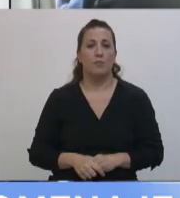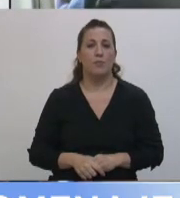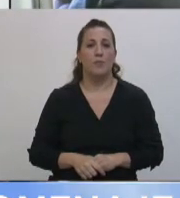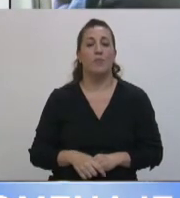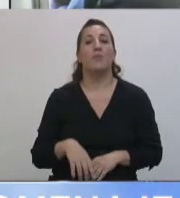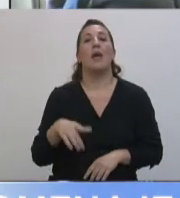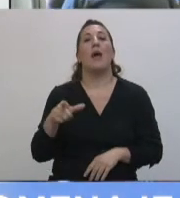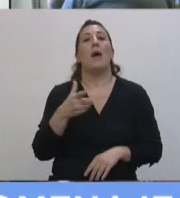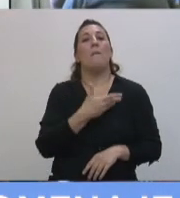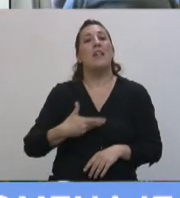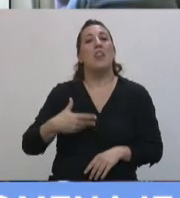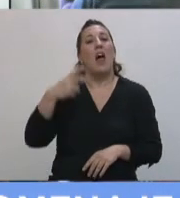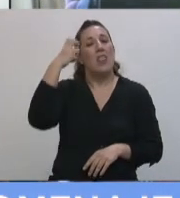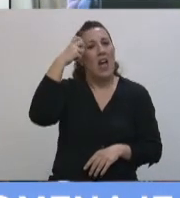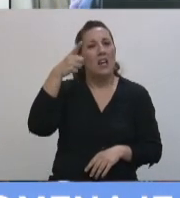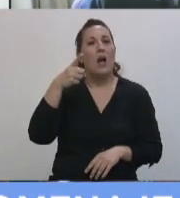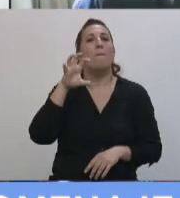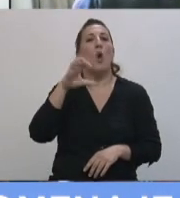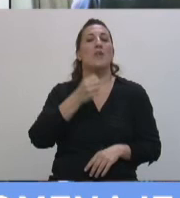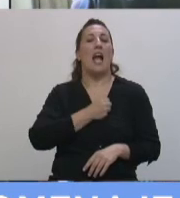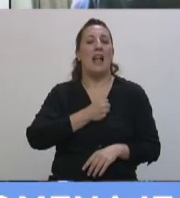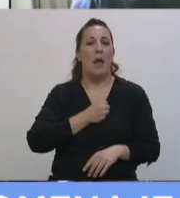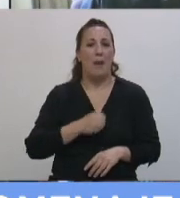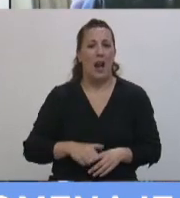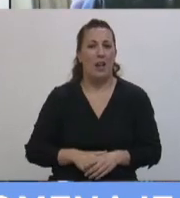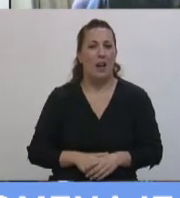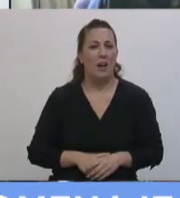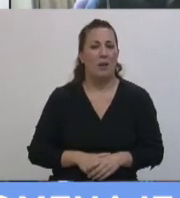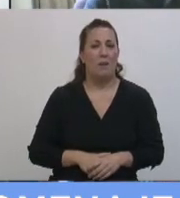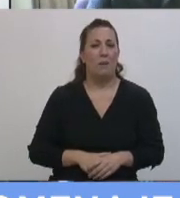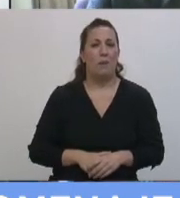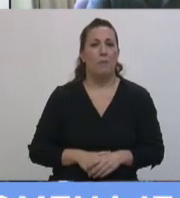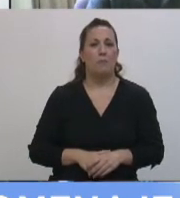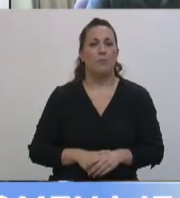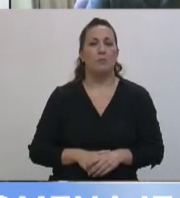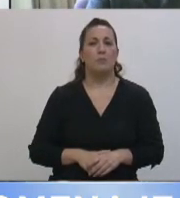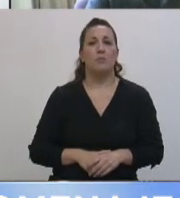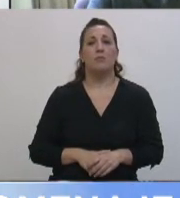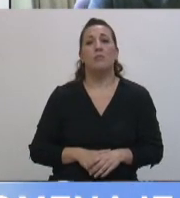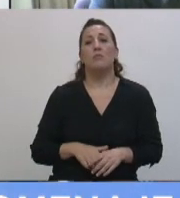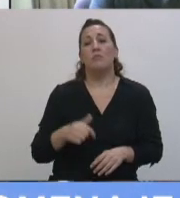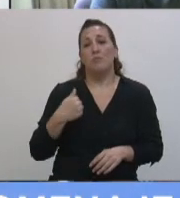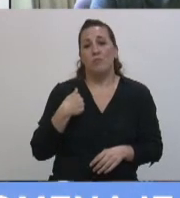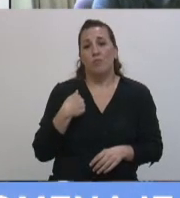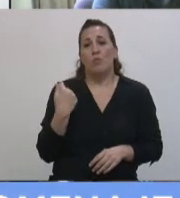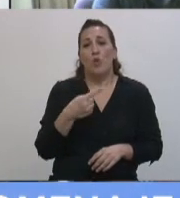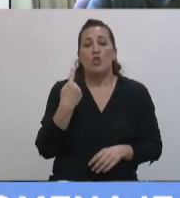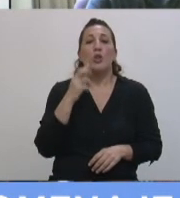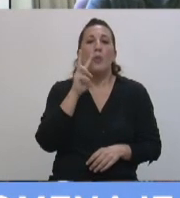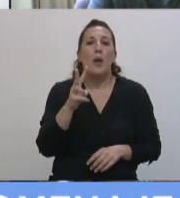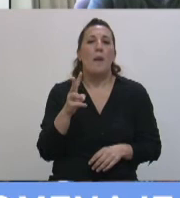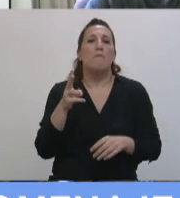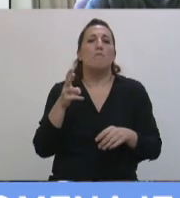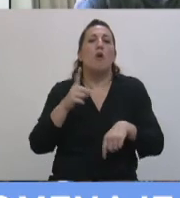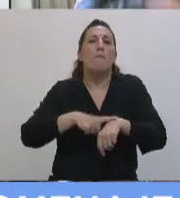Unión Cívica Radical de la provincia de Catamarca. Se nos ha ido una persona que, por lo que hemos visto en las jornadas de despedida, ha